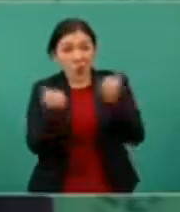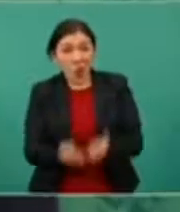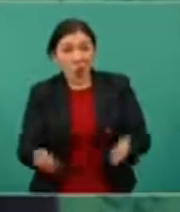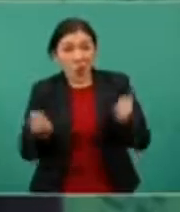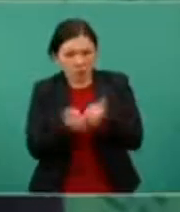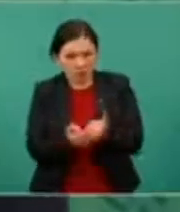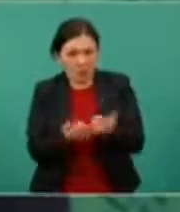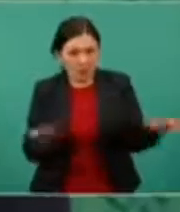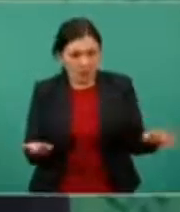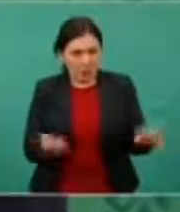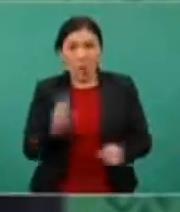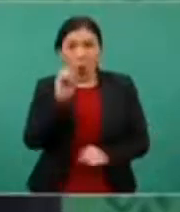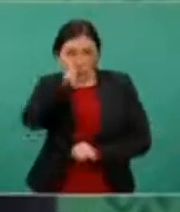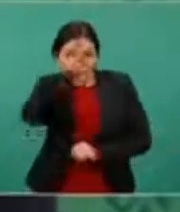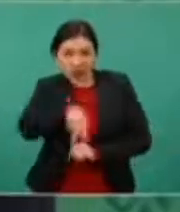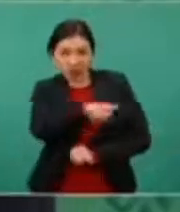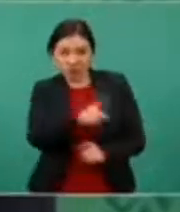¿O realmente es un cambio?